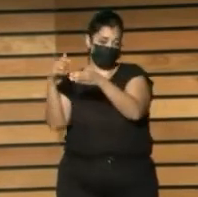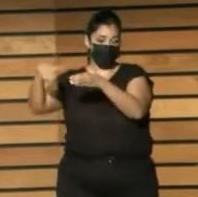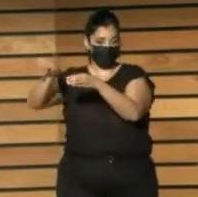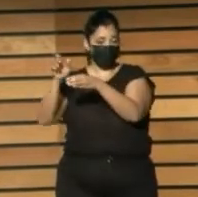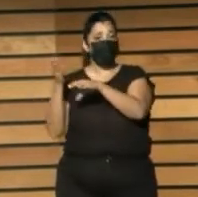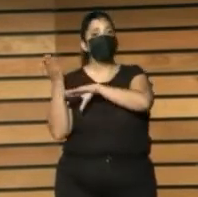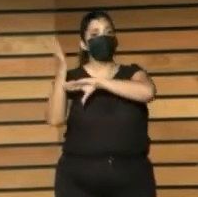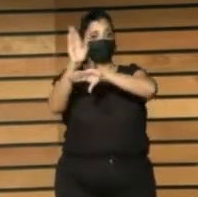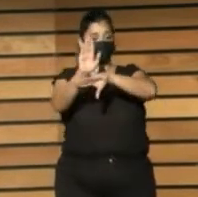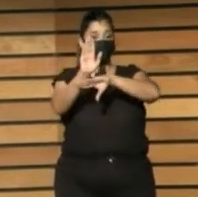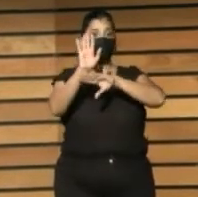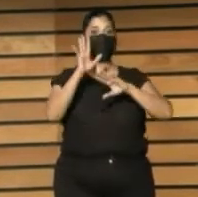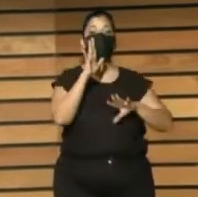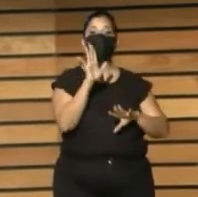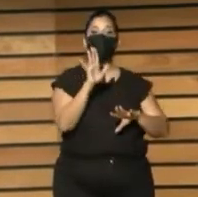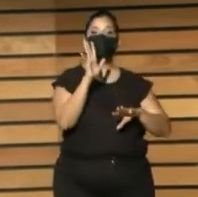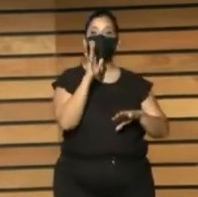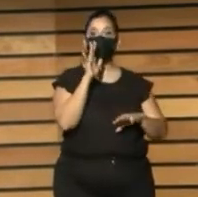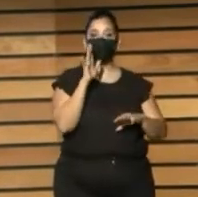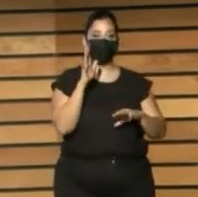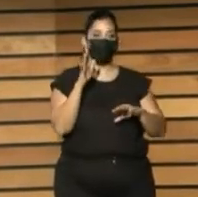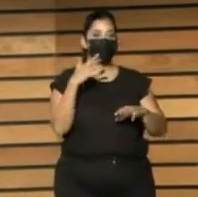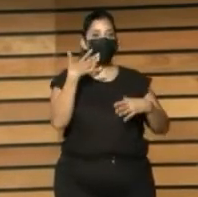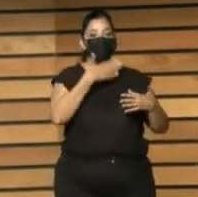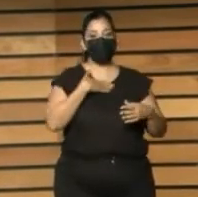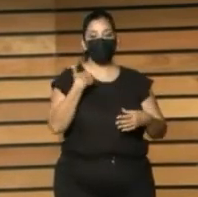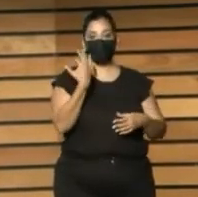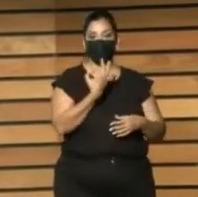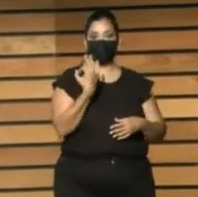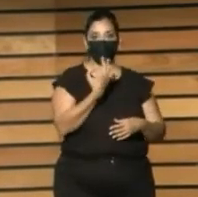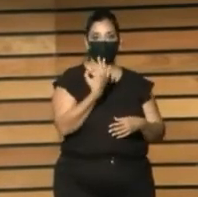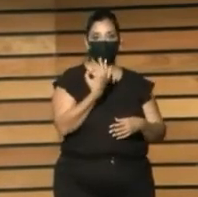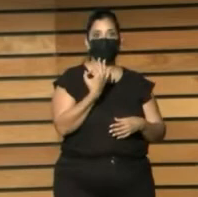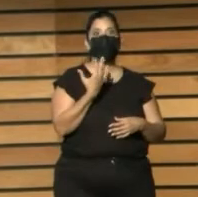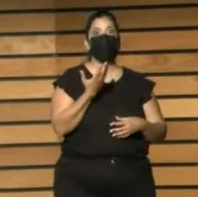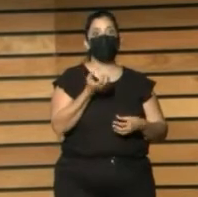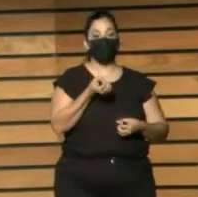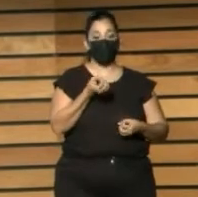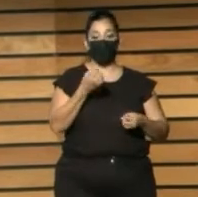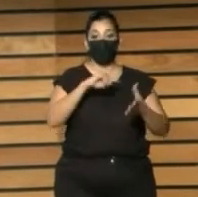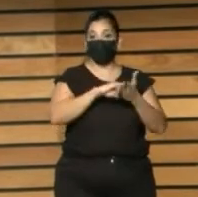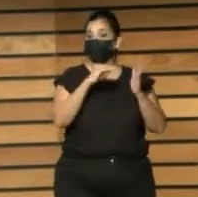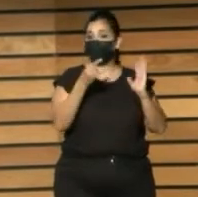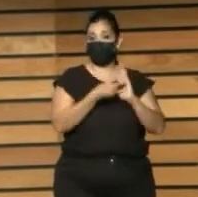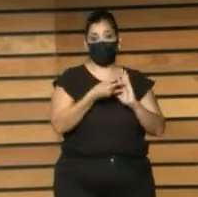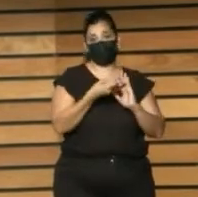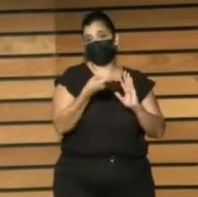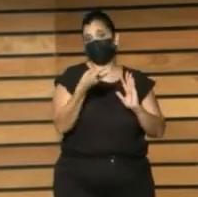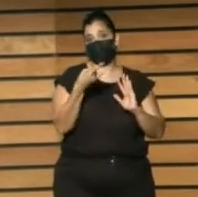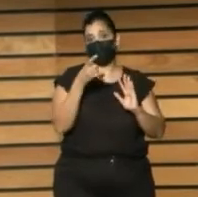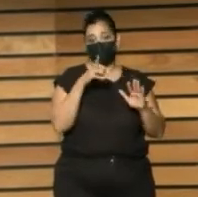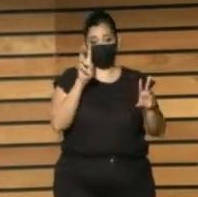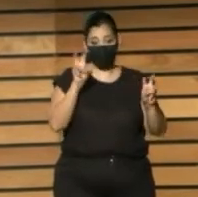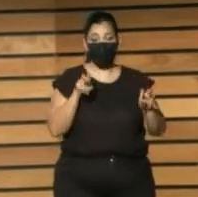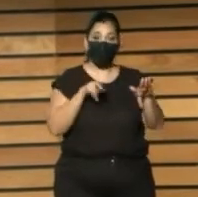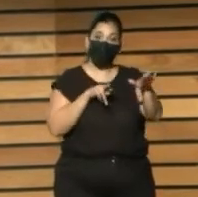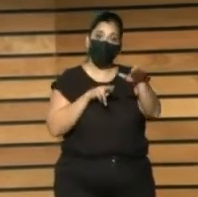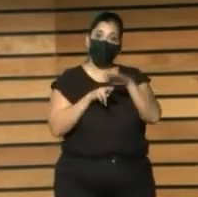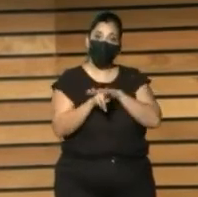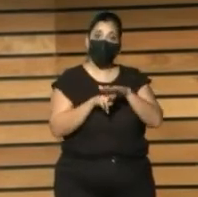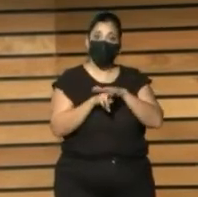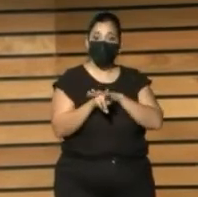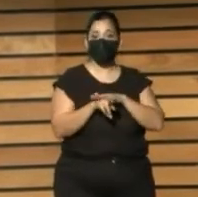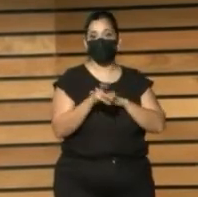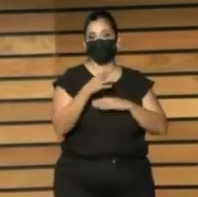donde podemos afirmar que hay muchos trabajos de inclusión en las bibliotecas, hay muchos proyectos de inclusión o con enfoques de inclusión